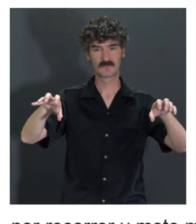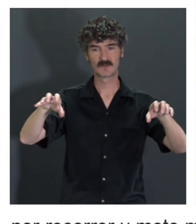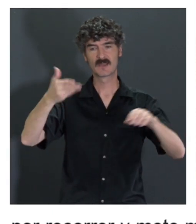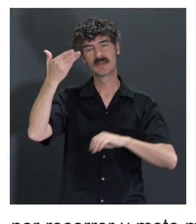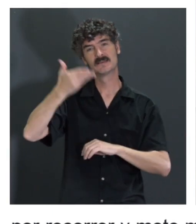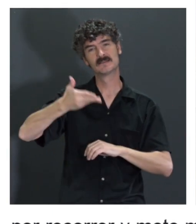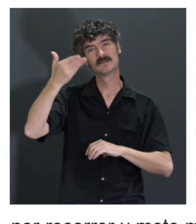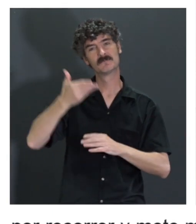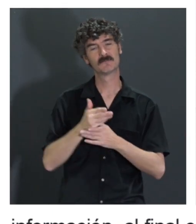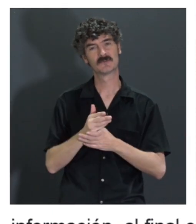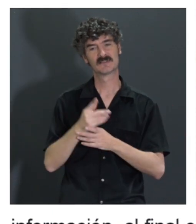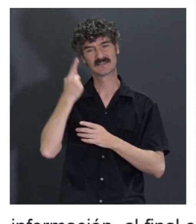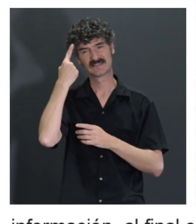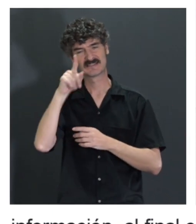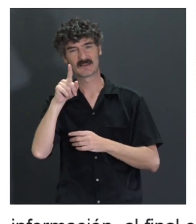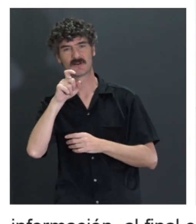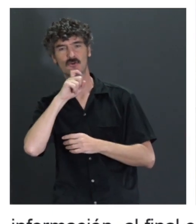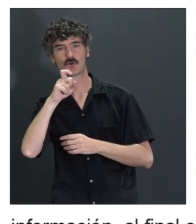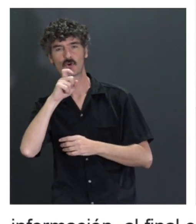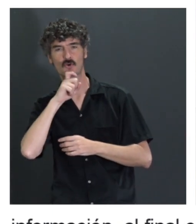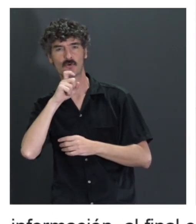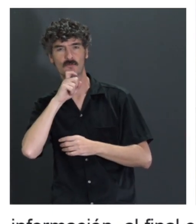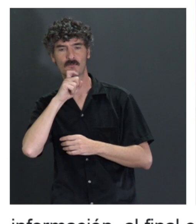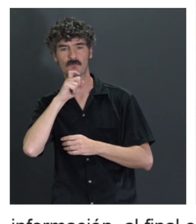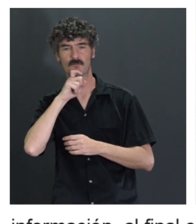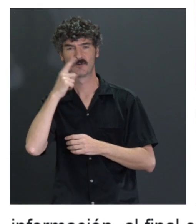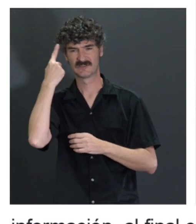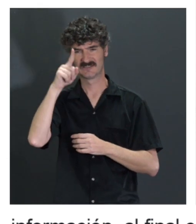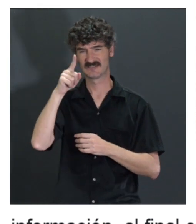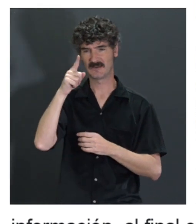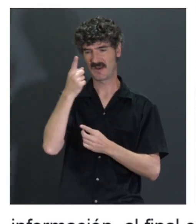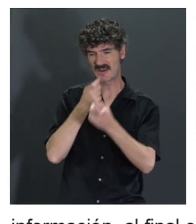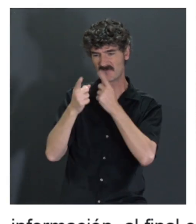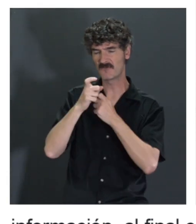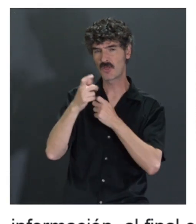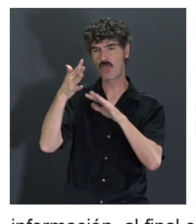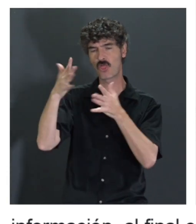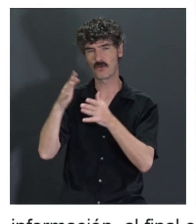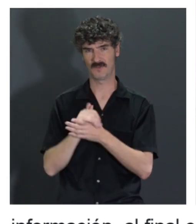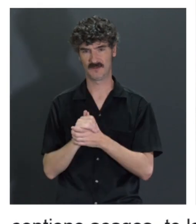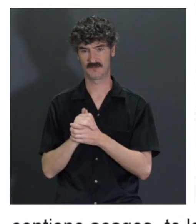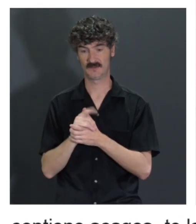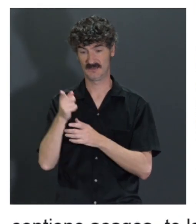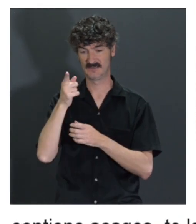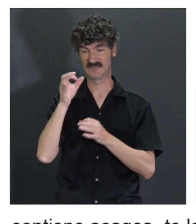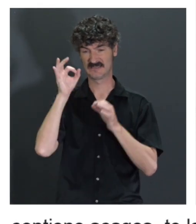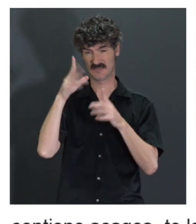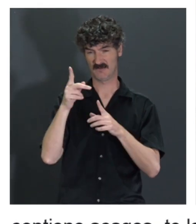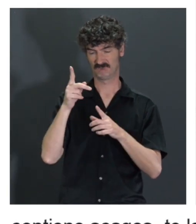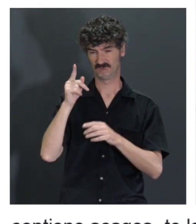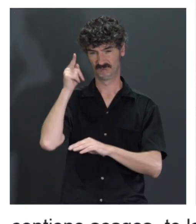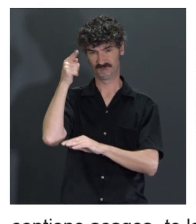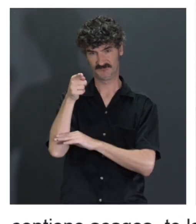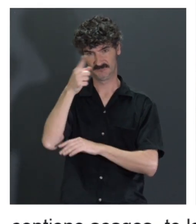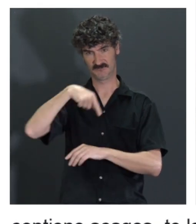importante saber de qué fuentes bebe esa inteligencia artificial. Porque al final quien domina esa información es al